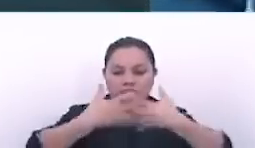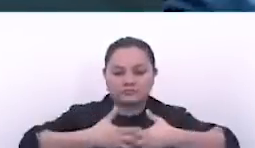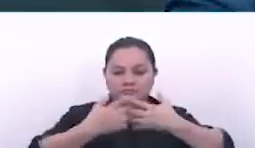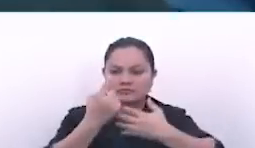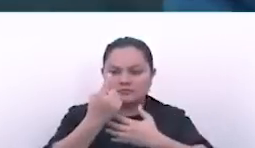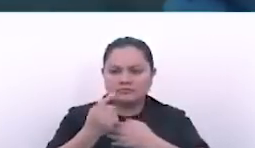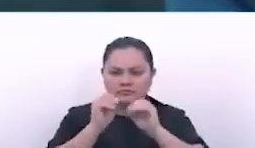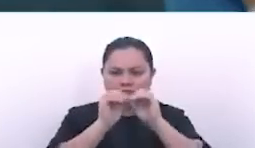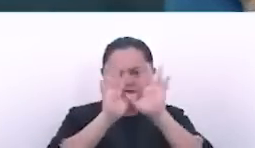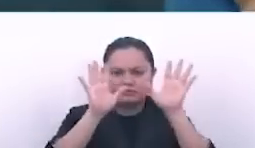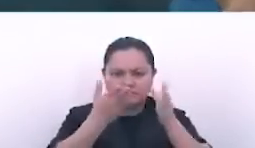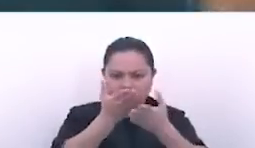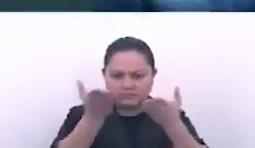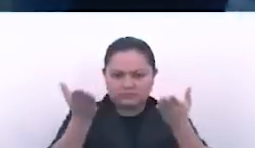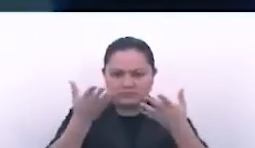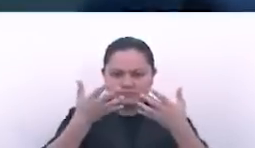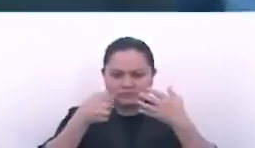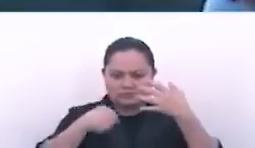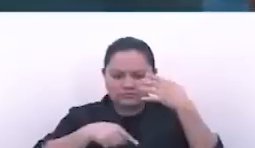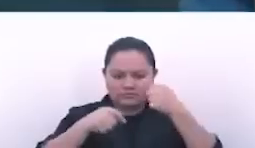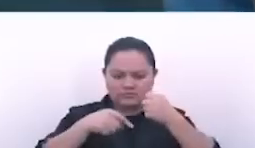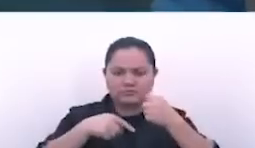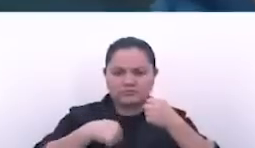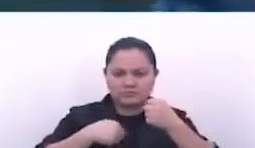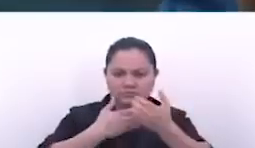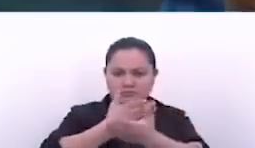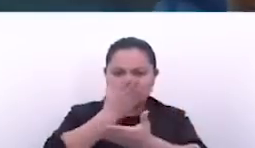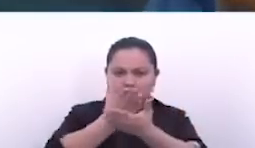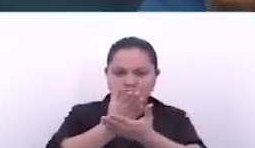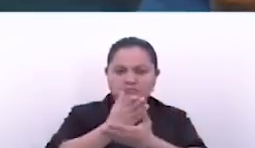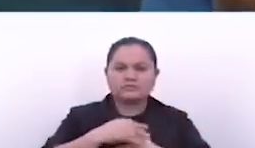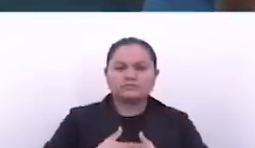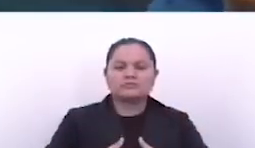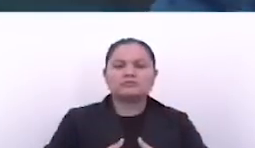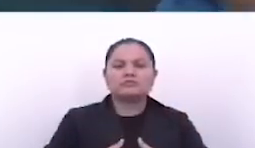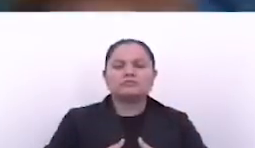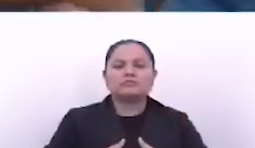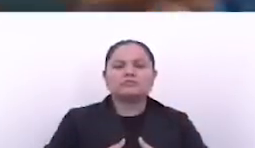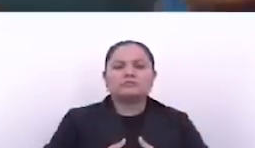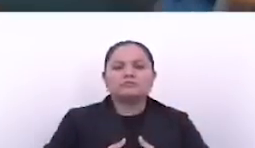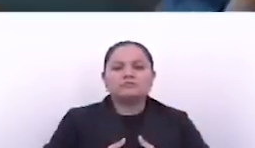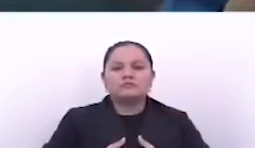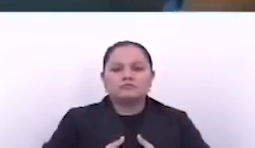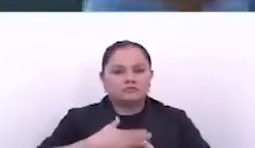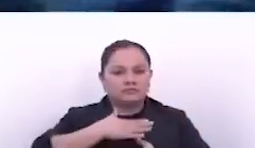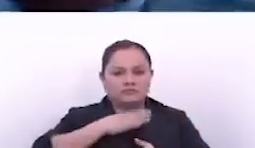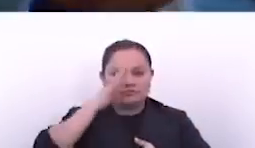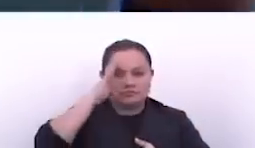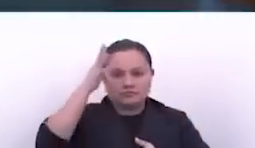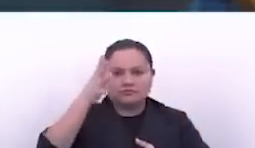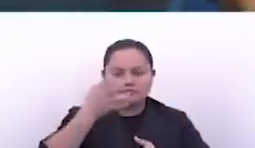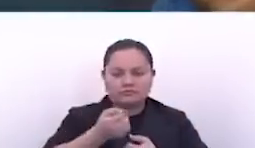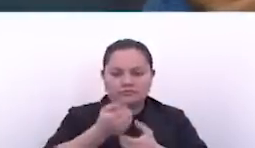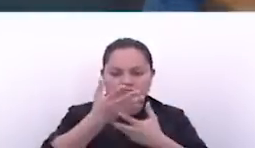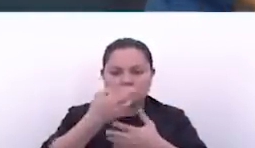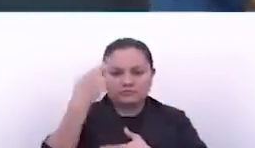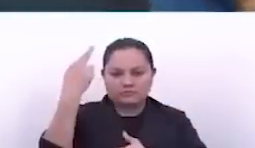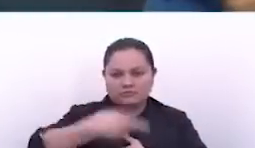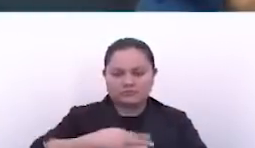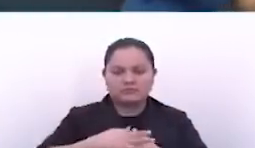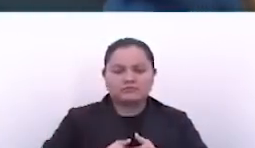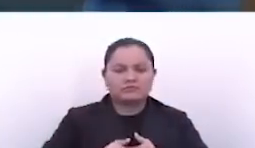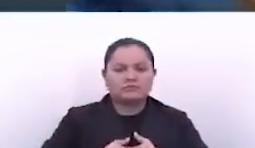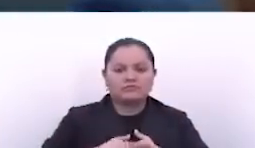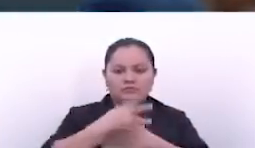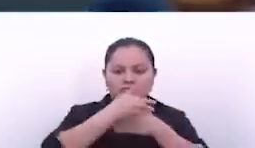realidad. Y usted, productor, con el que yo llego a hablar ahí al territorio, porque yo no le llego a mentir, yo le llego a hablar de la realidad. Ya lo